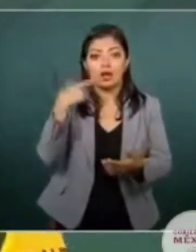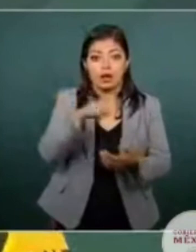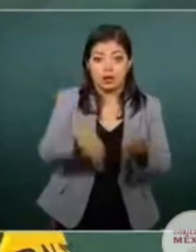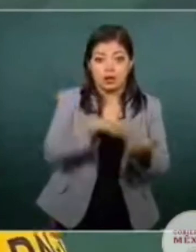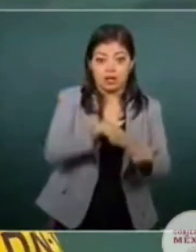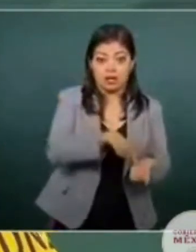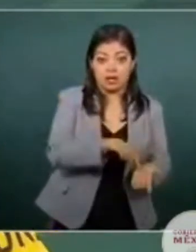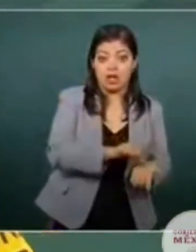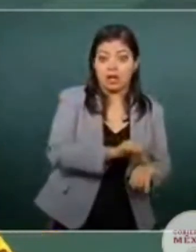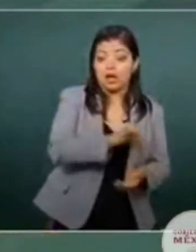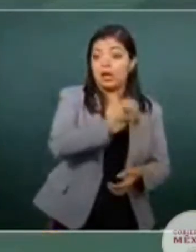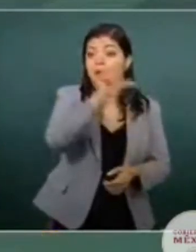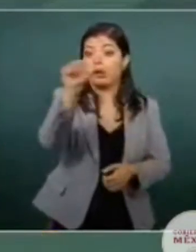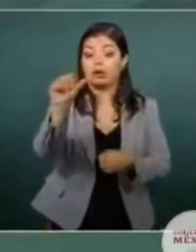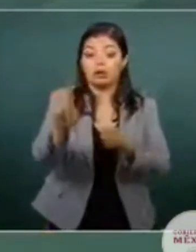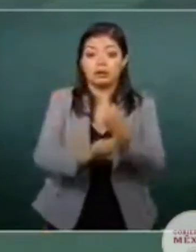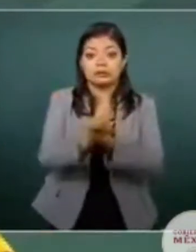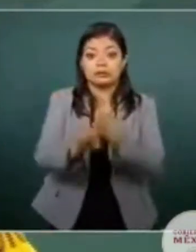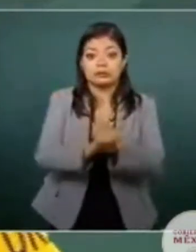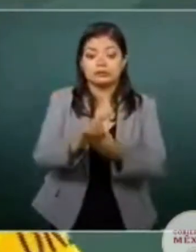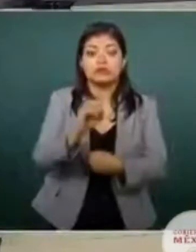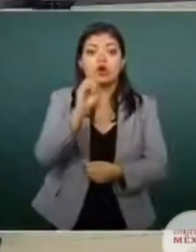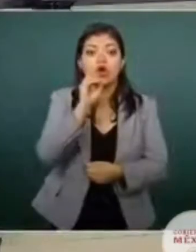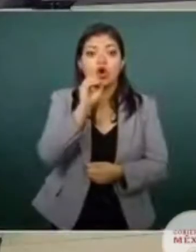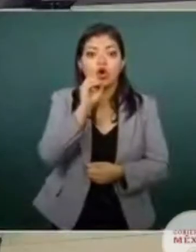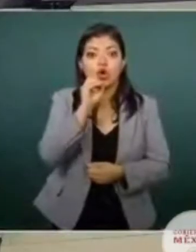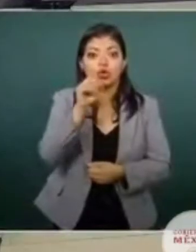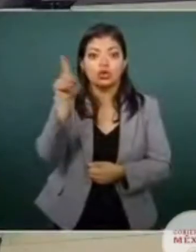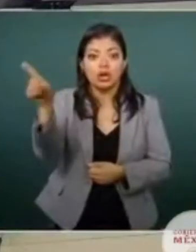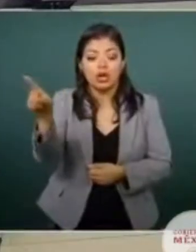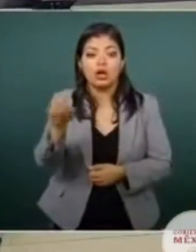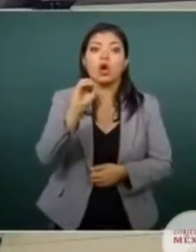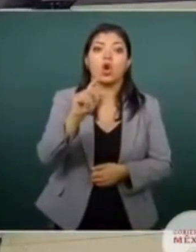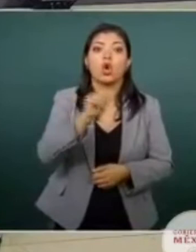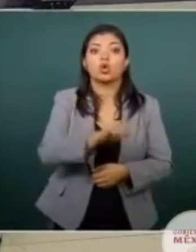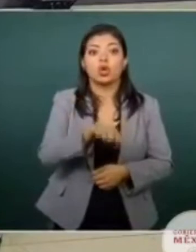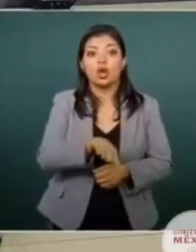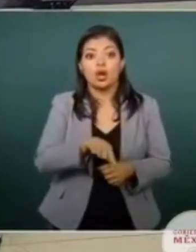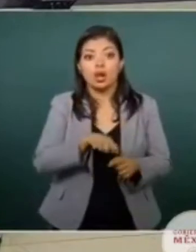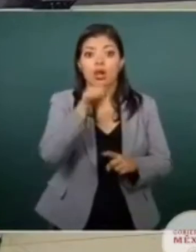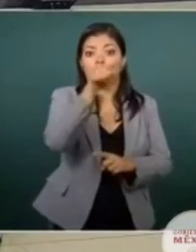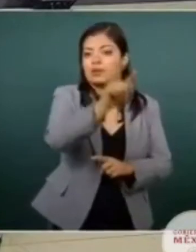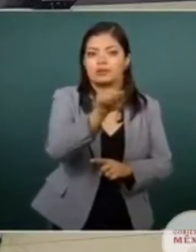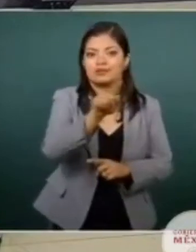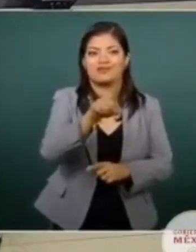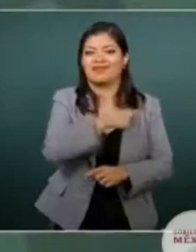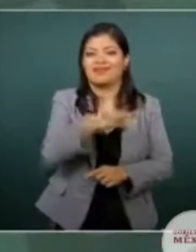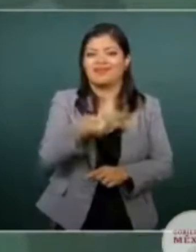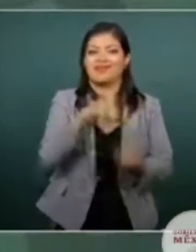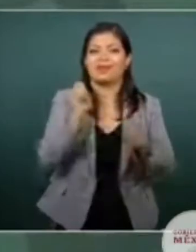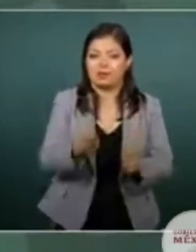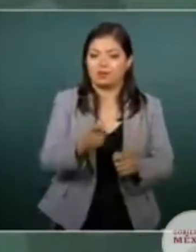atender una problemática en Ocotlán o en Tonalá, sino que ya haya fuerzas en